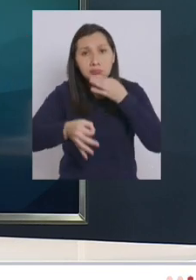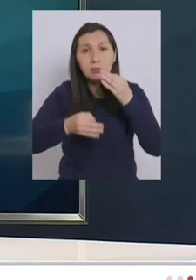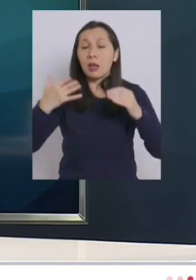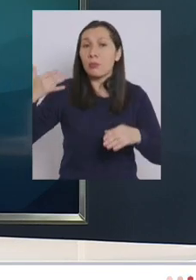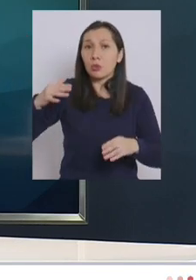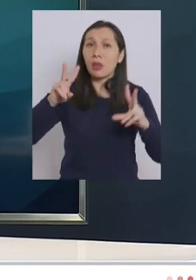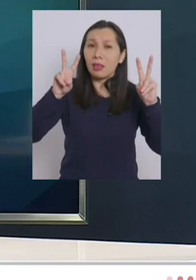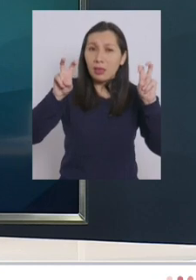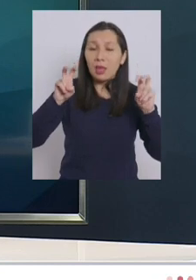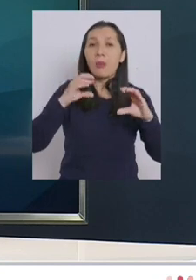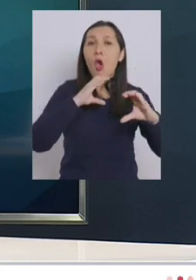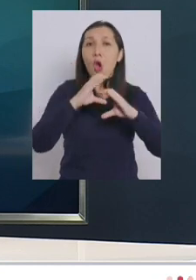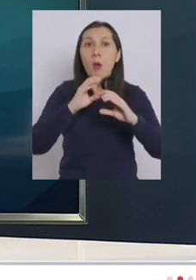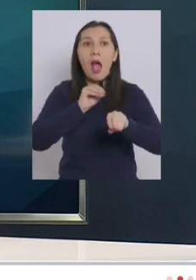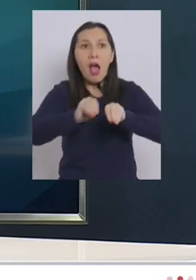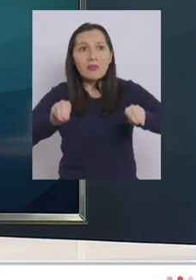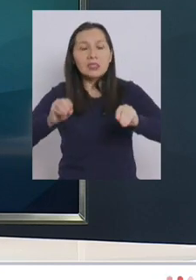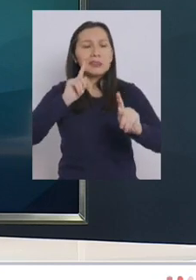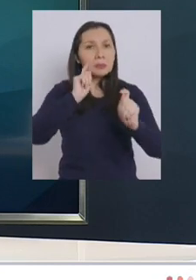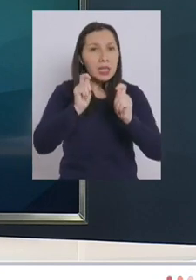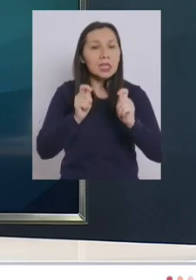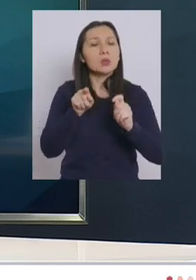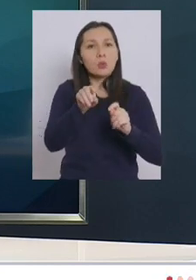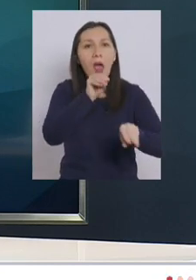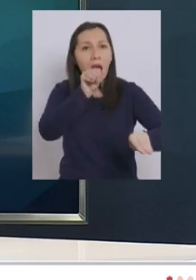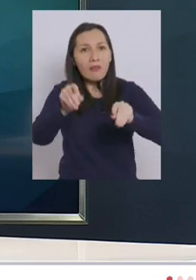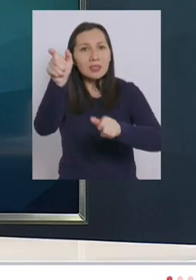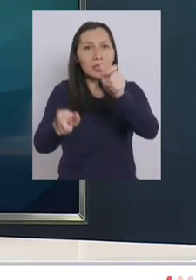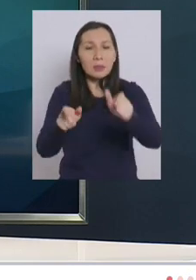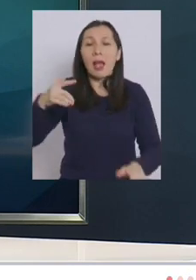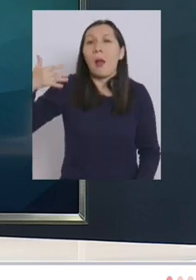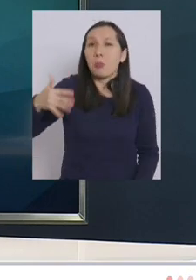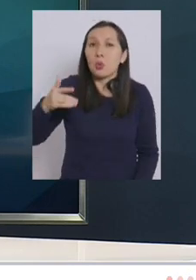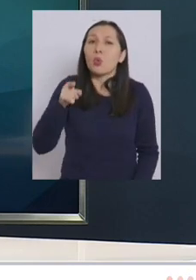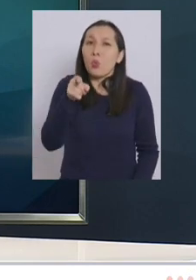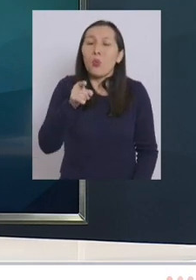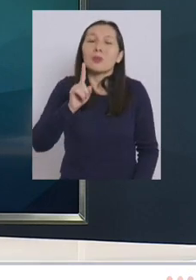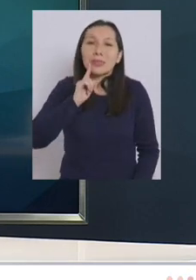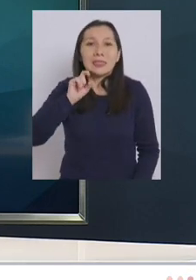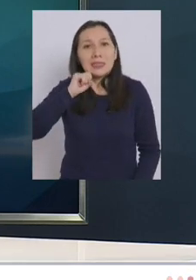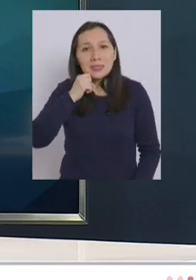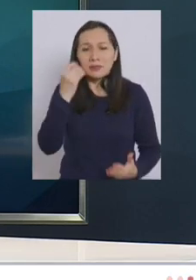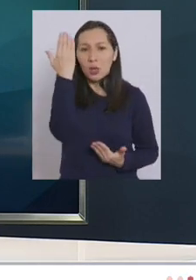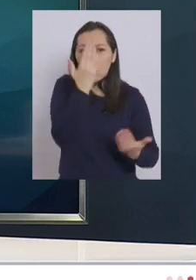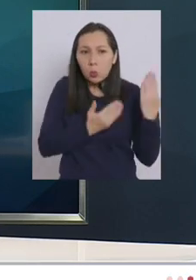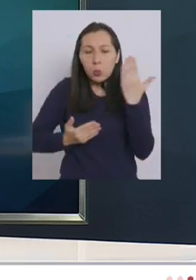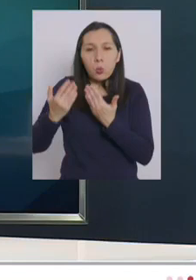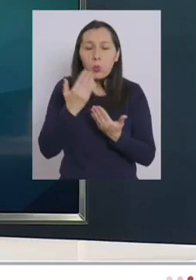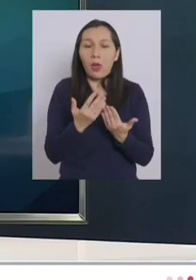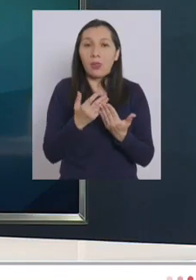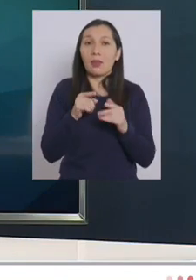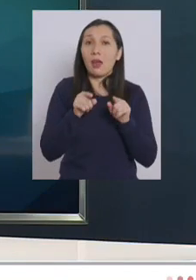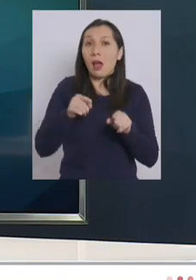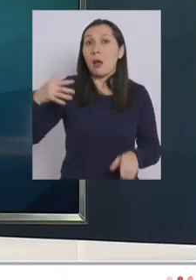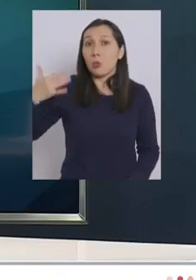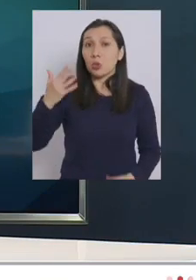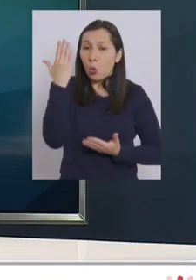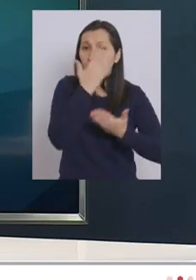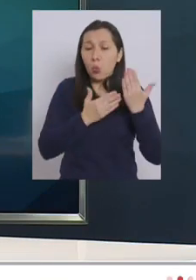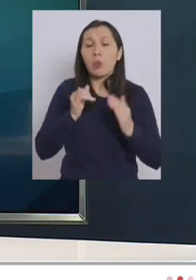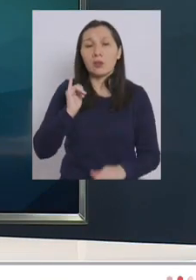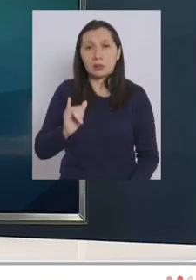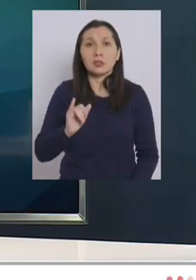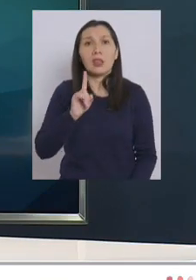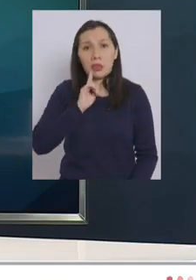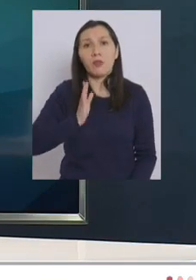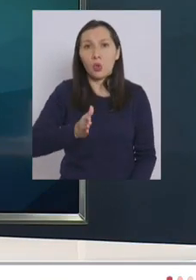que hablar de comunicación de riesgo para decirle a las personas la importancia que es el autocuidado es importante cuidarnos y